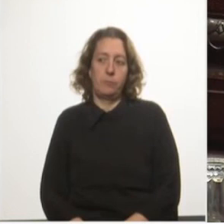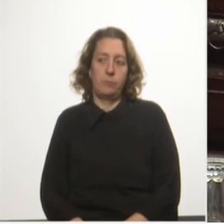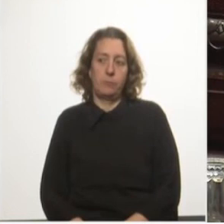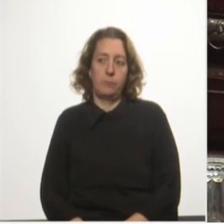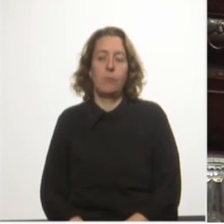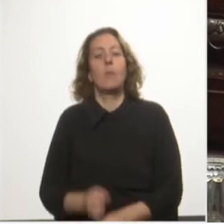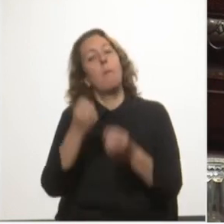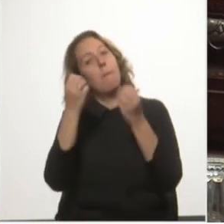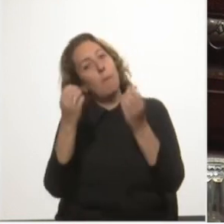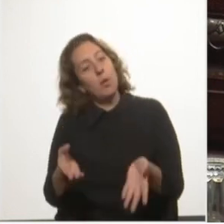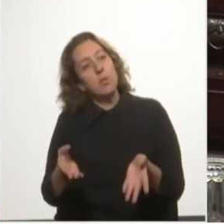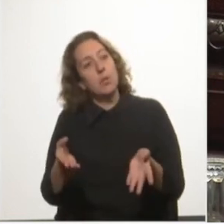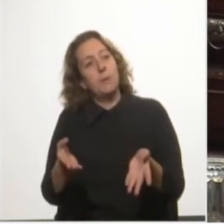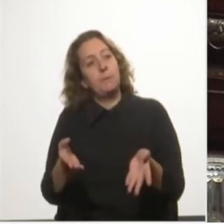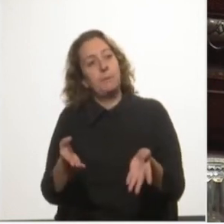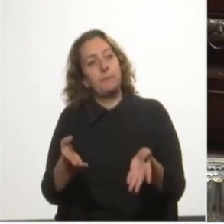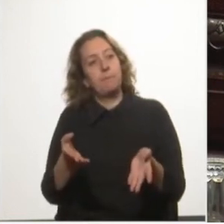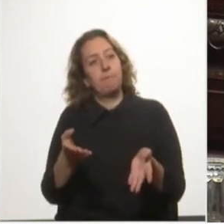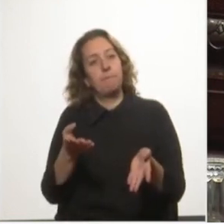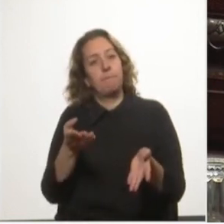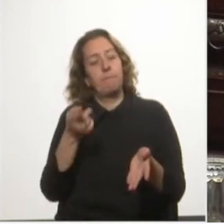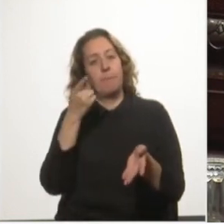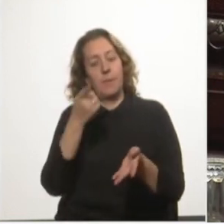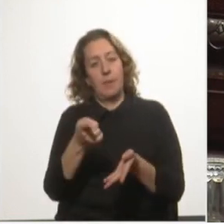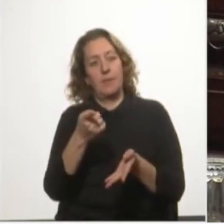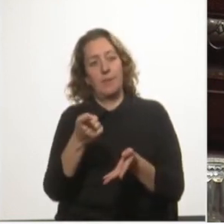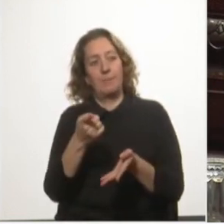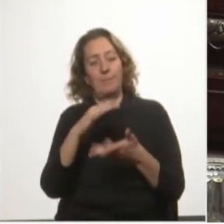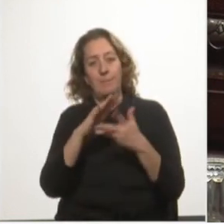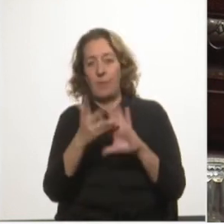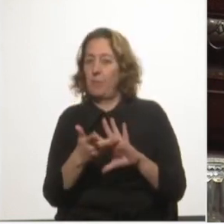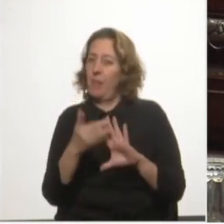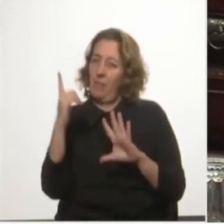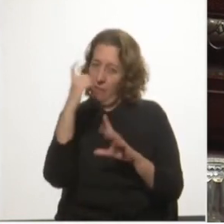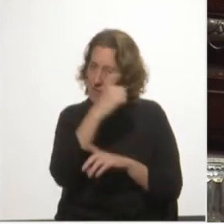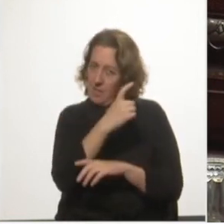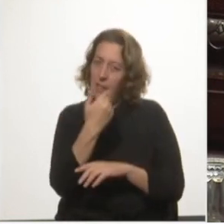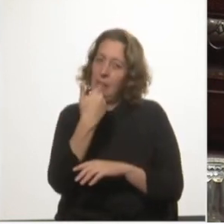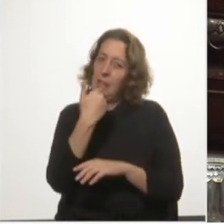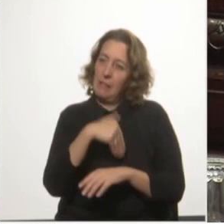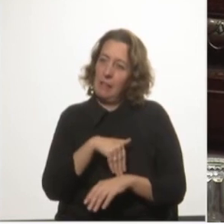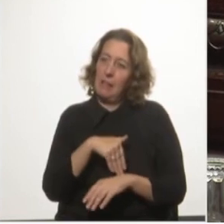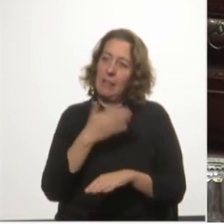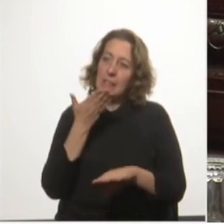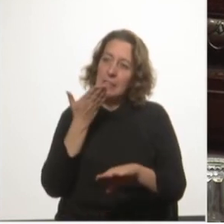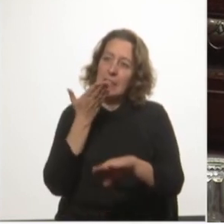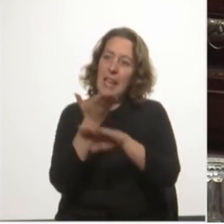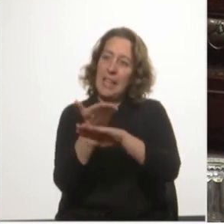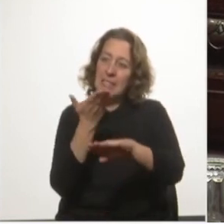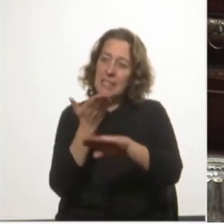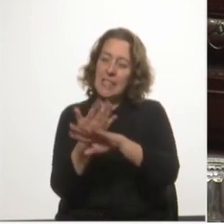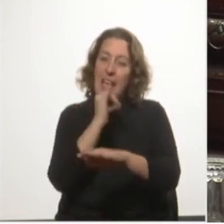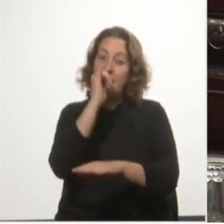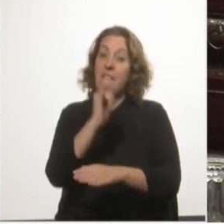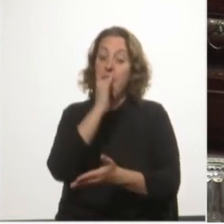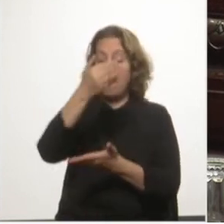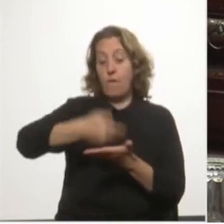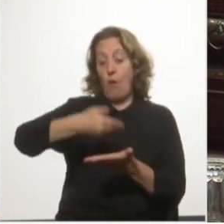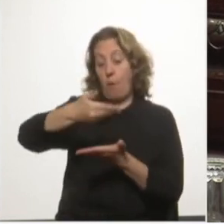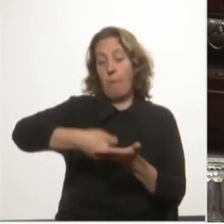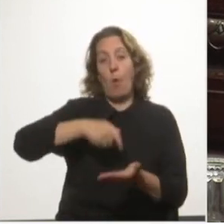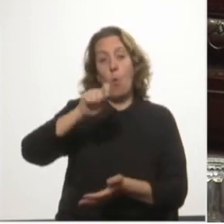Por esa razón es que es difícil de entender que se exijan informes jurídicos y económicos sobre